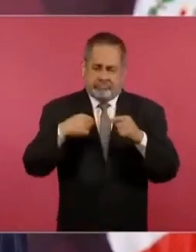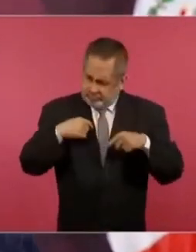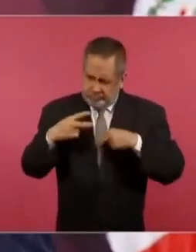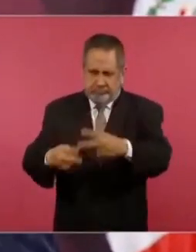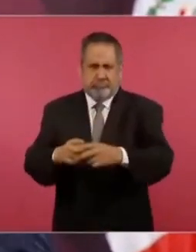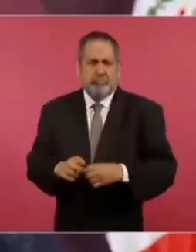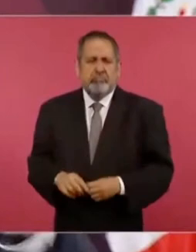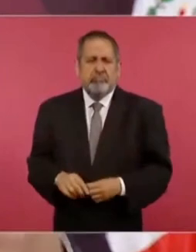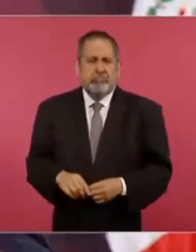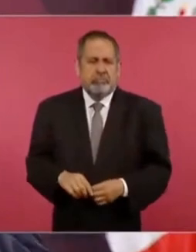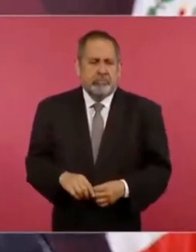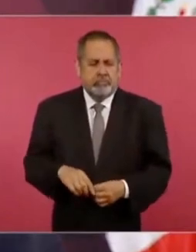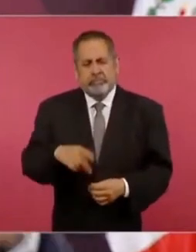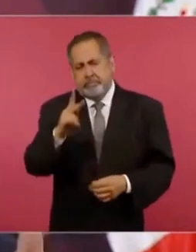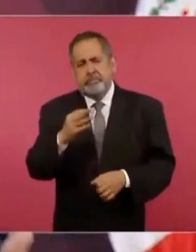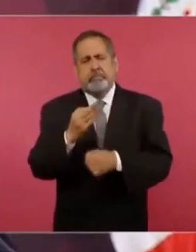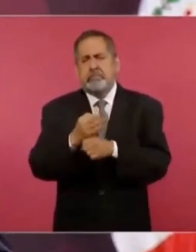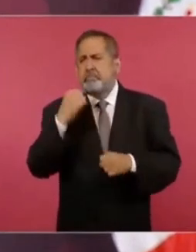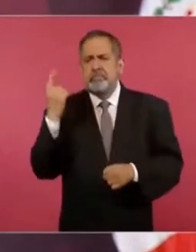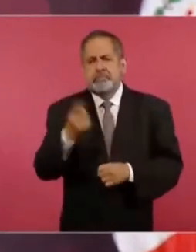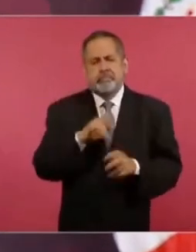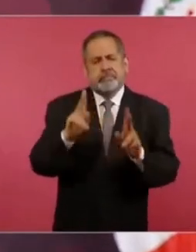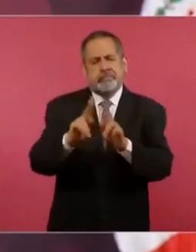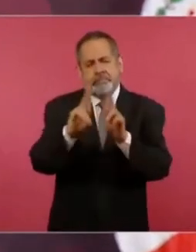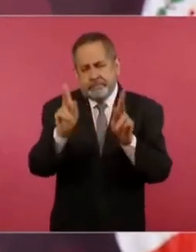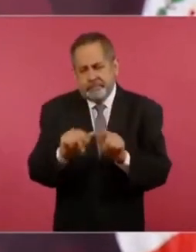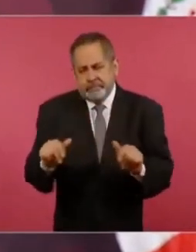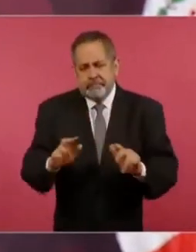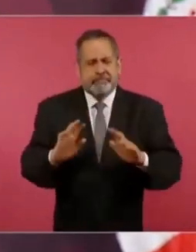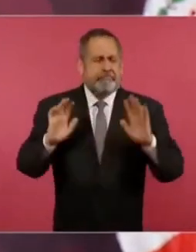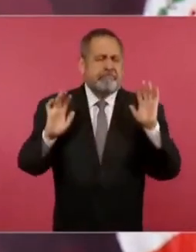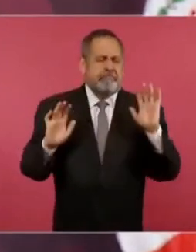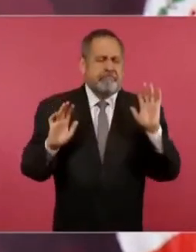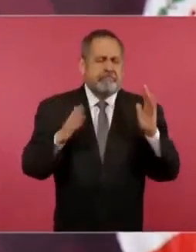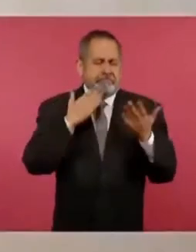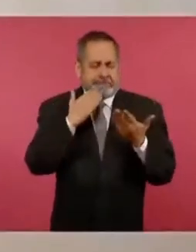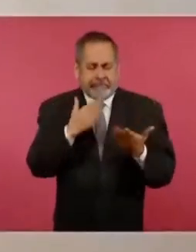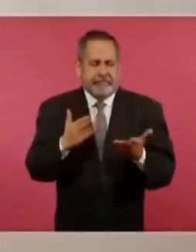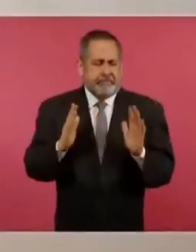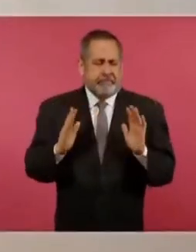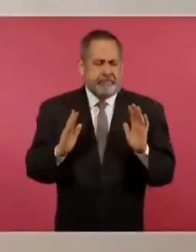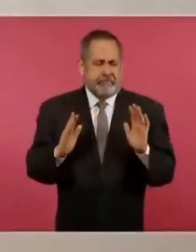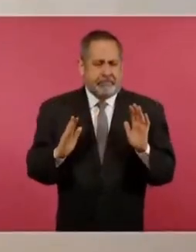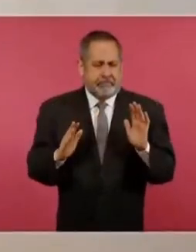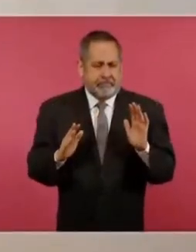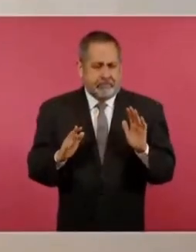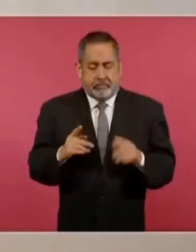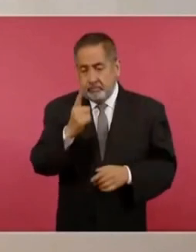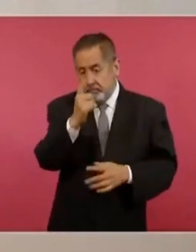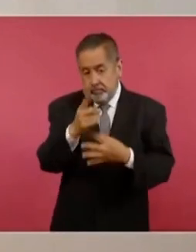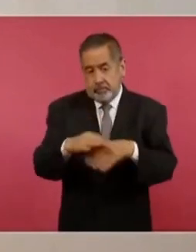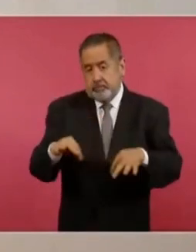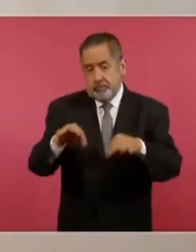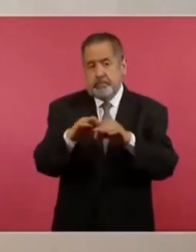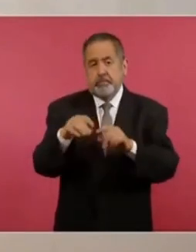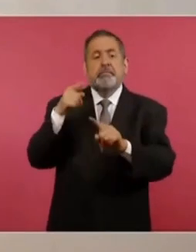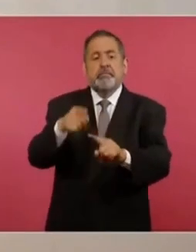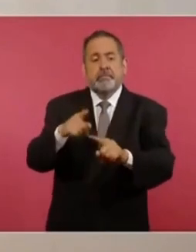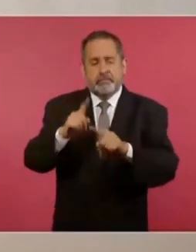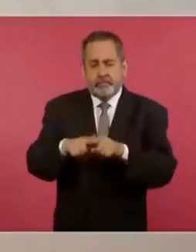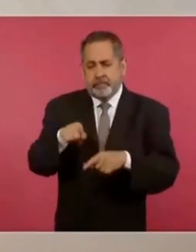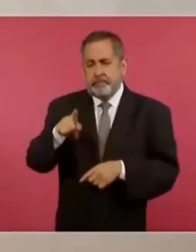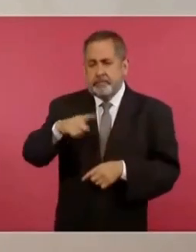pero además vivimos en tiempos de paz y sí nos importa mucho, la